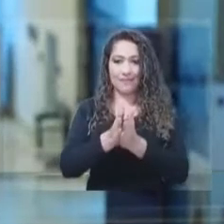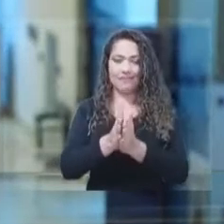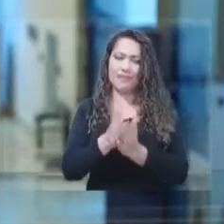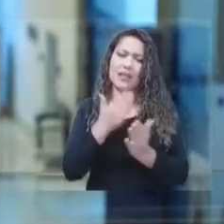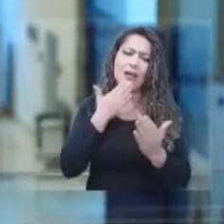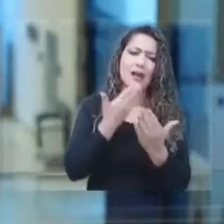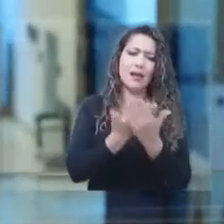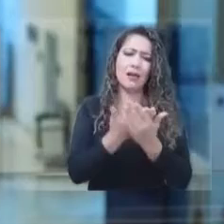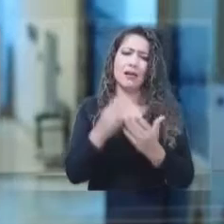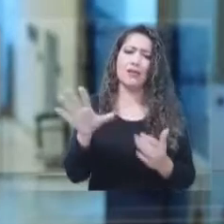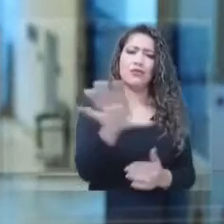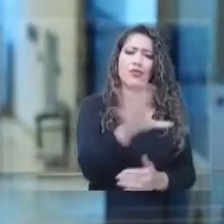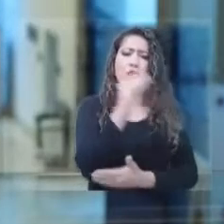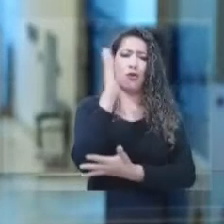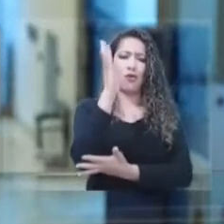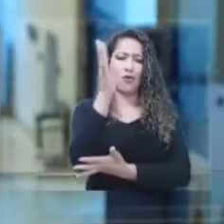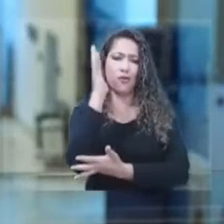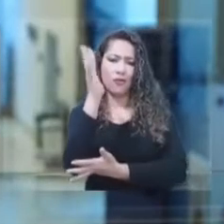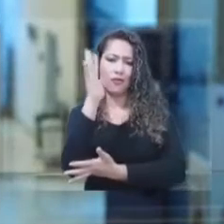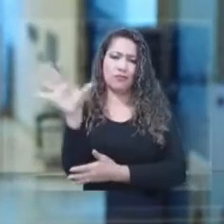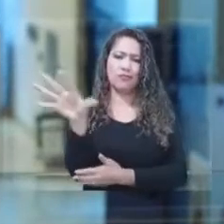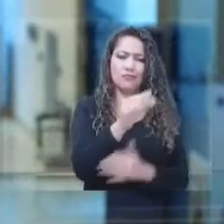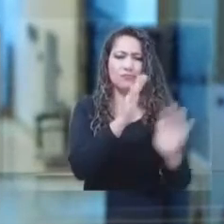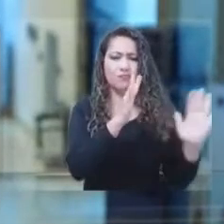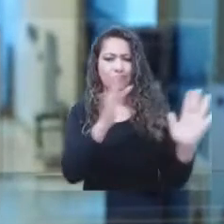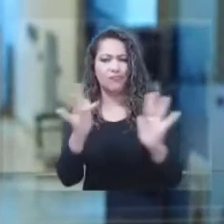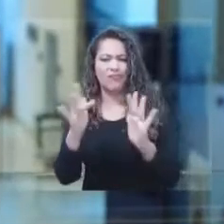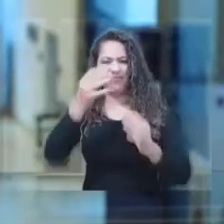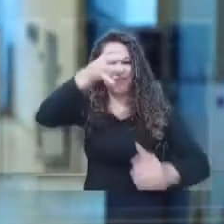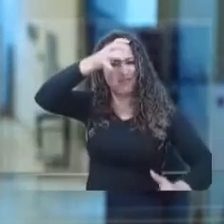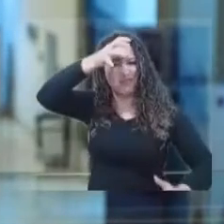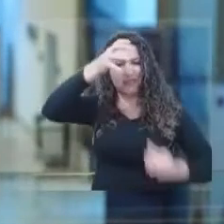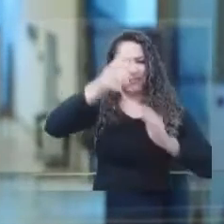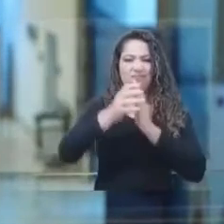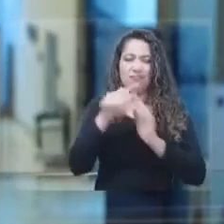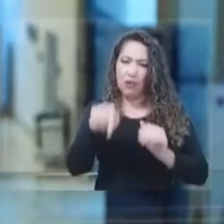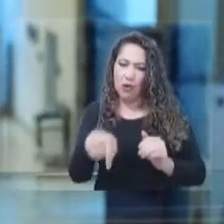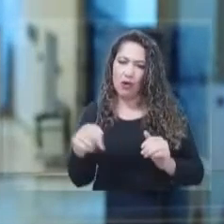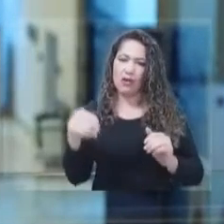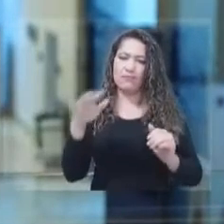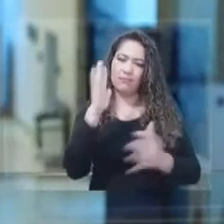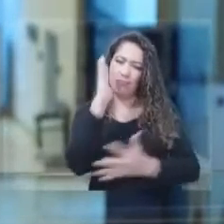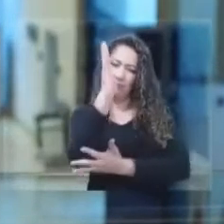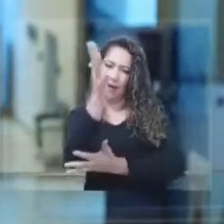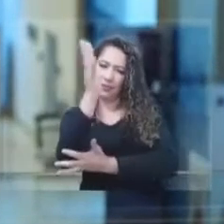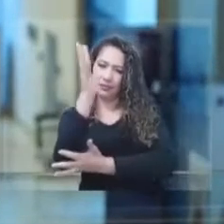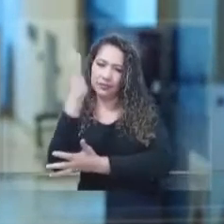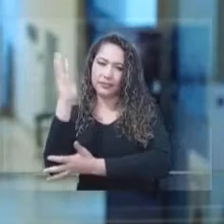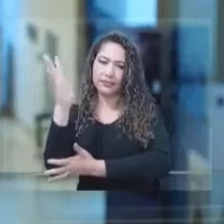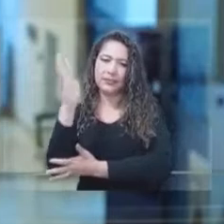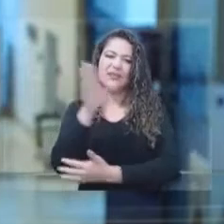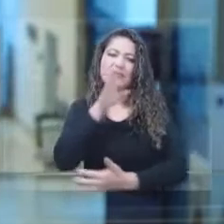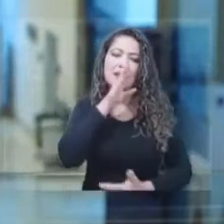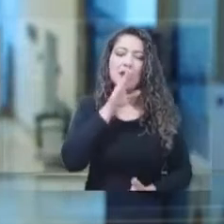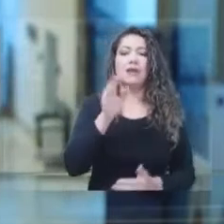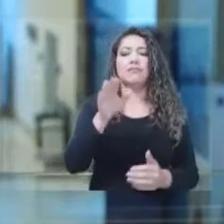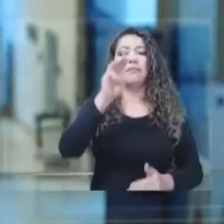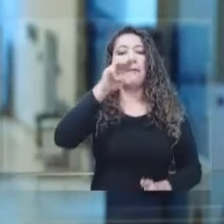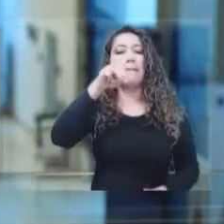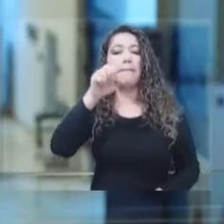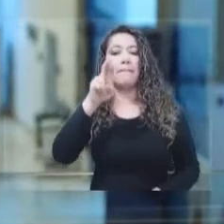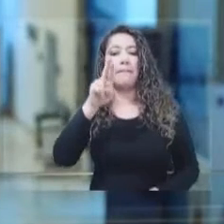expertos que nos acompañarán durante la jornada de hoy, especialmente a Mario Maniewicz, director de la oficina de